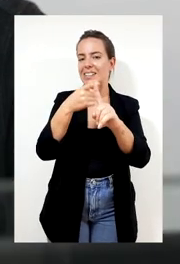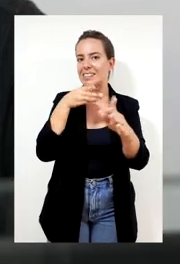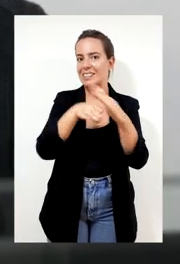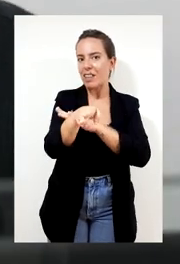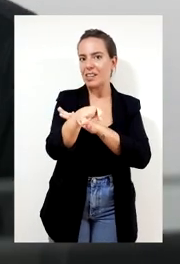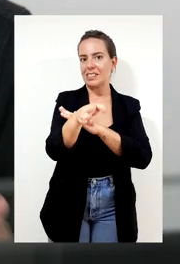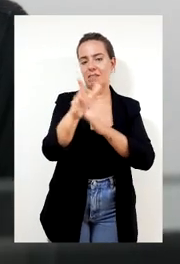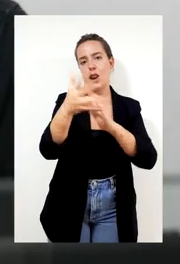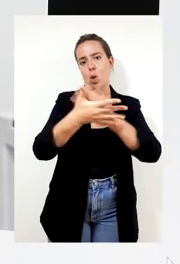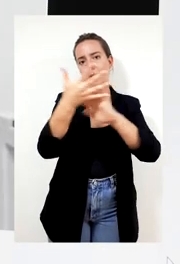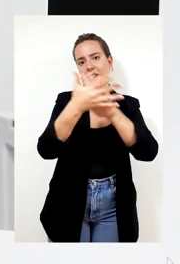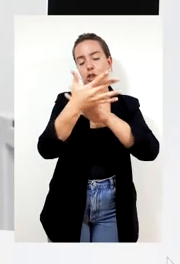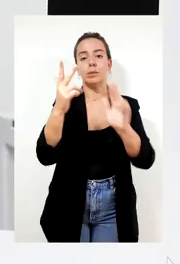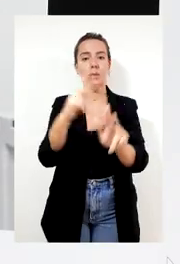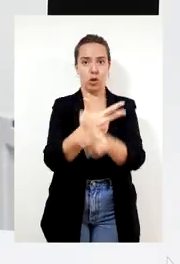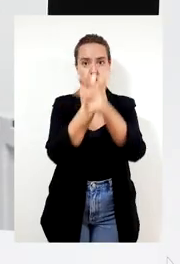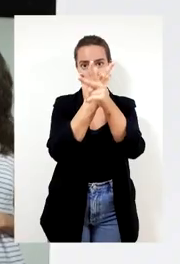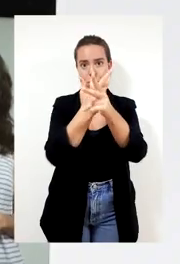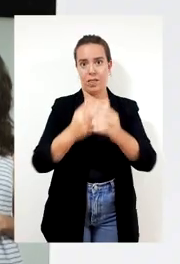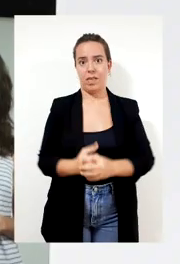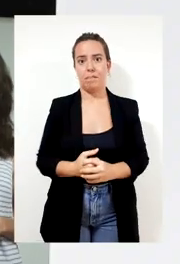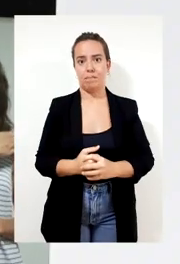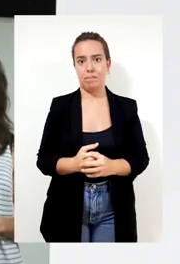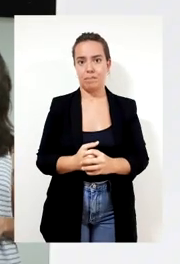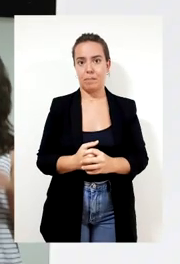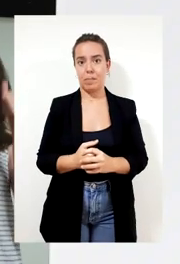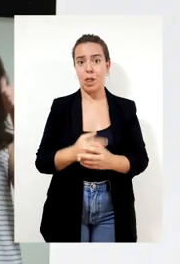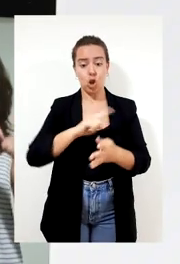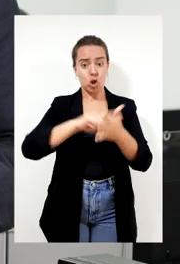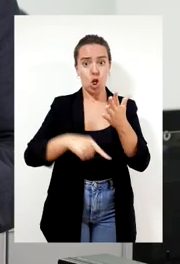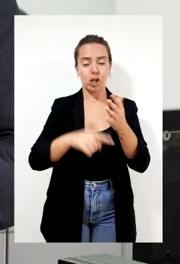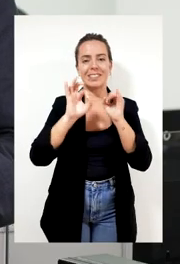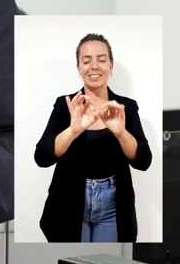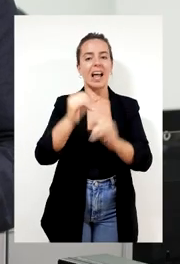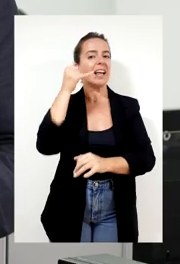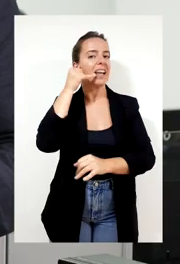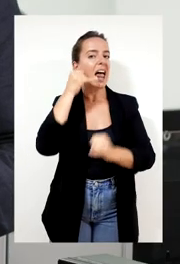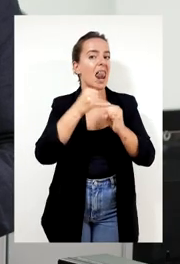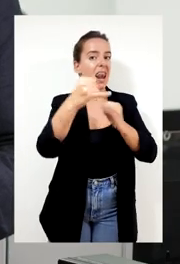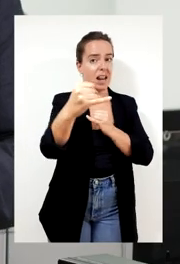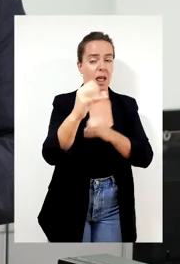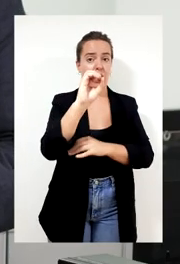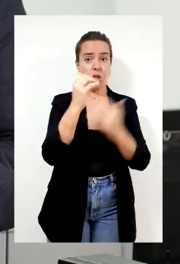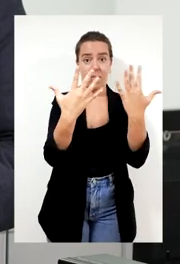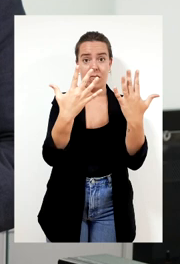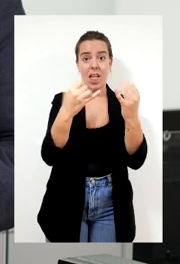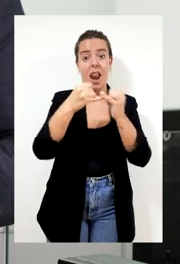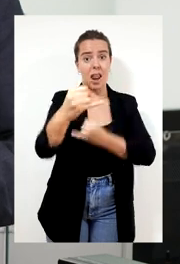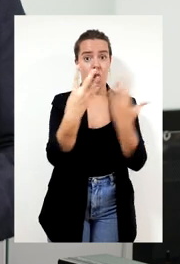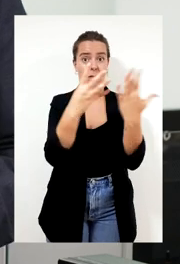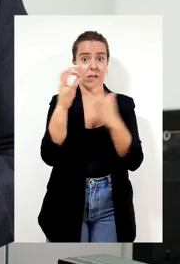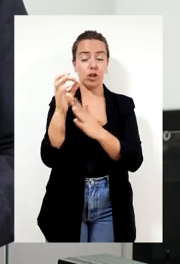accesible con lengua de signos por videoconferencia. Todo esto a través de la línea 010, la línea 900,